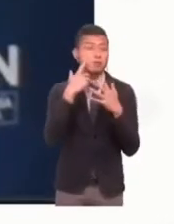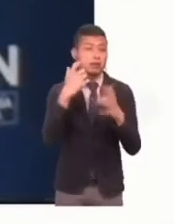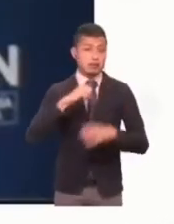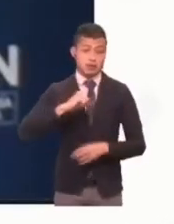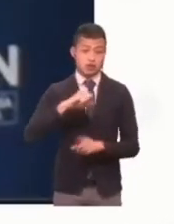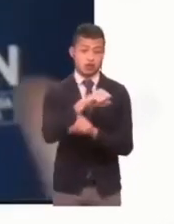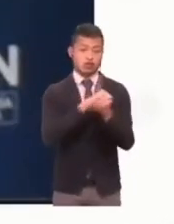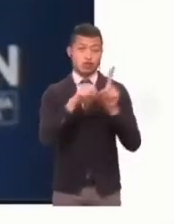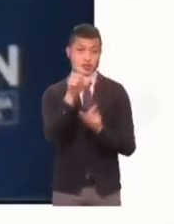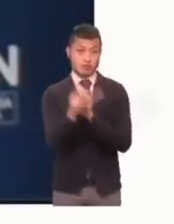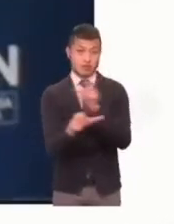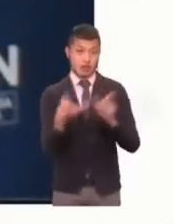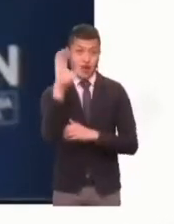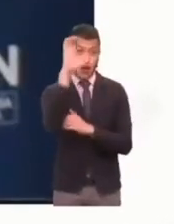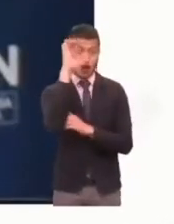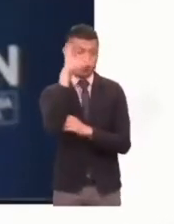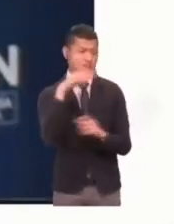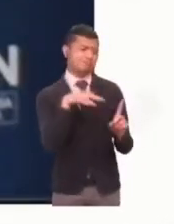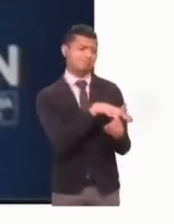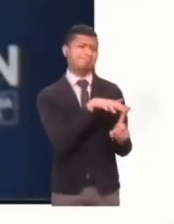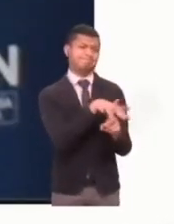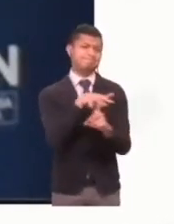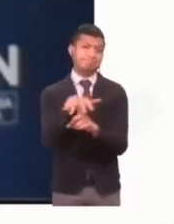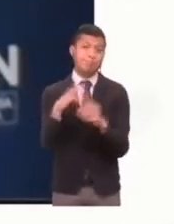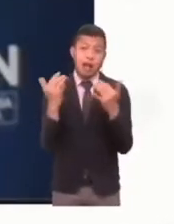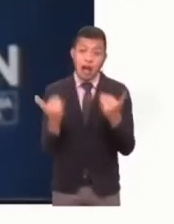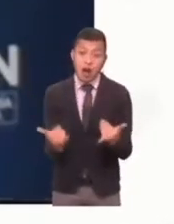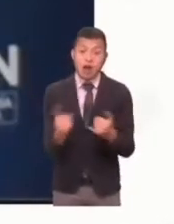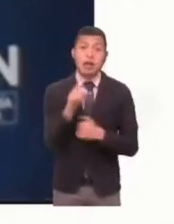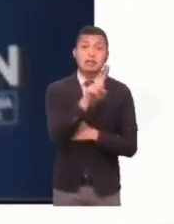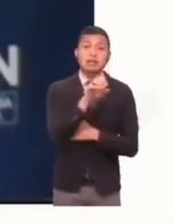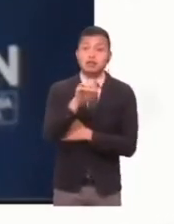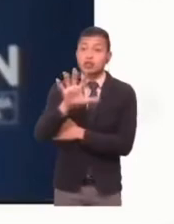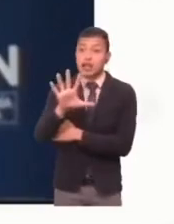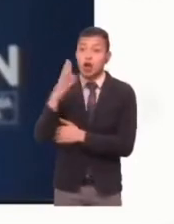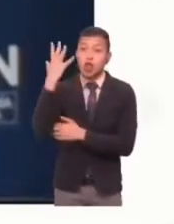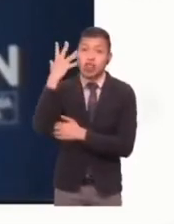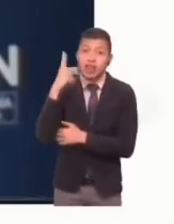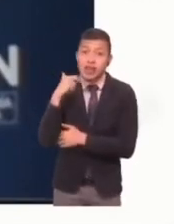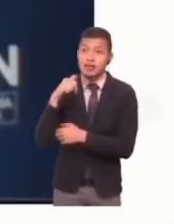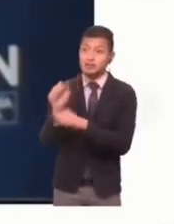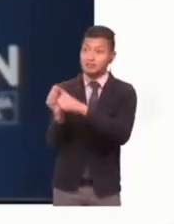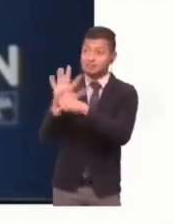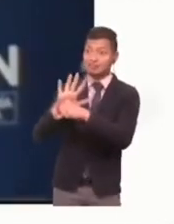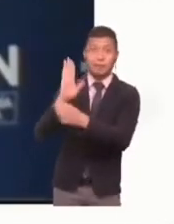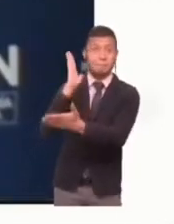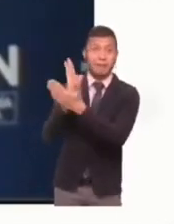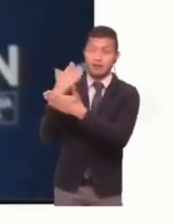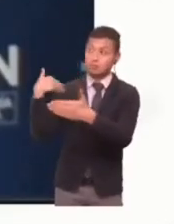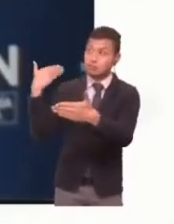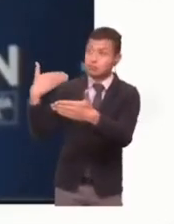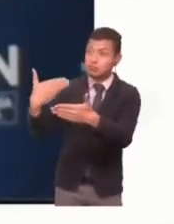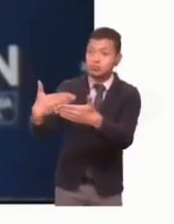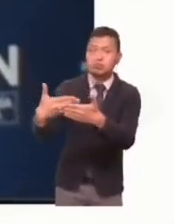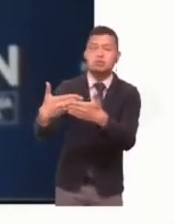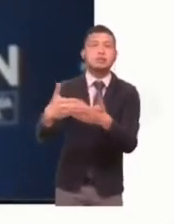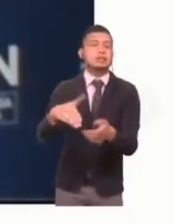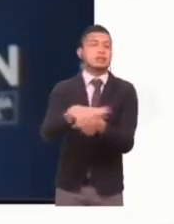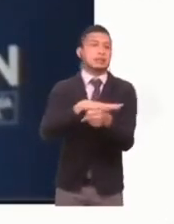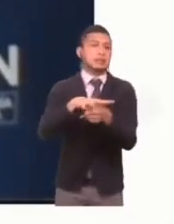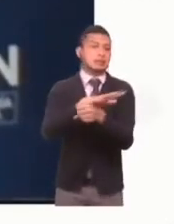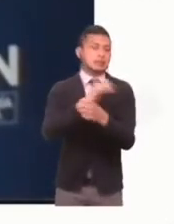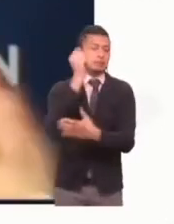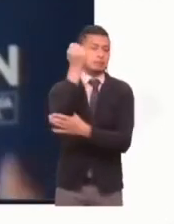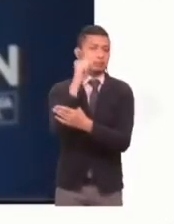los colombianos, lo cual aumenta en estos 105 días de pandemia con lo crítico que está el panorama en este momento. Entonces, me